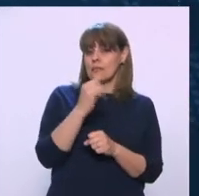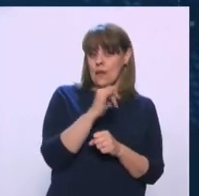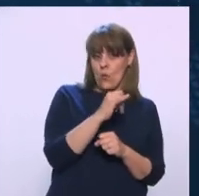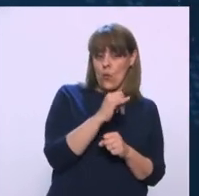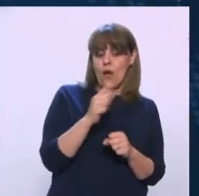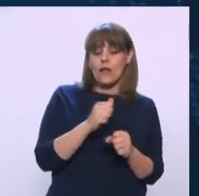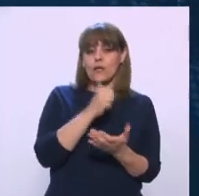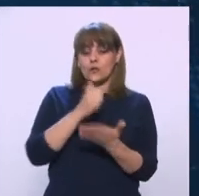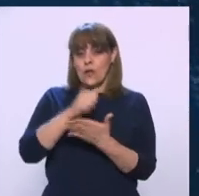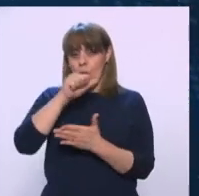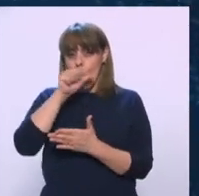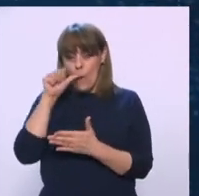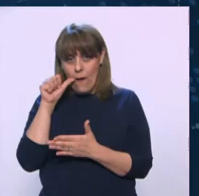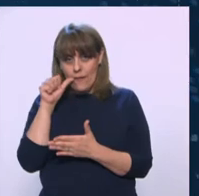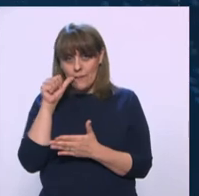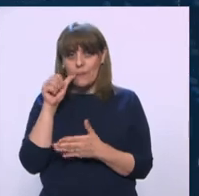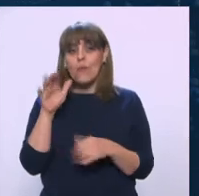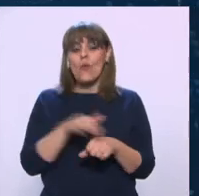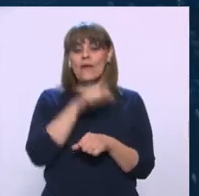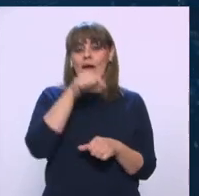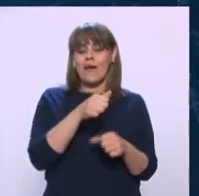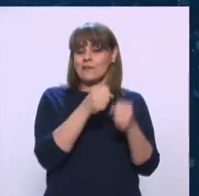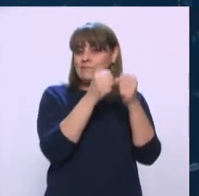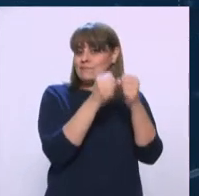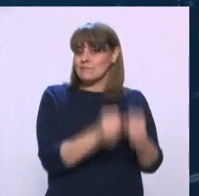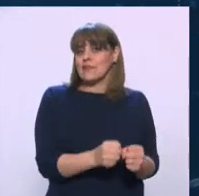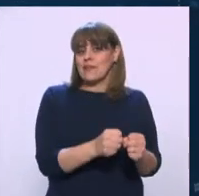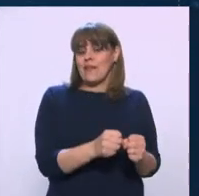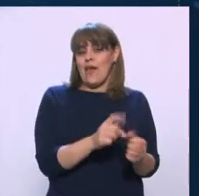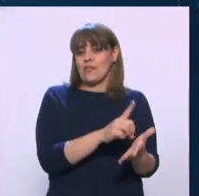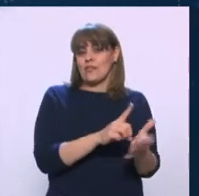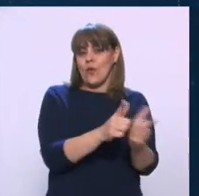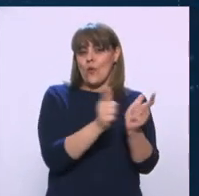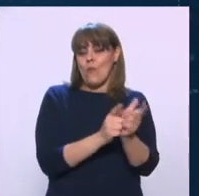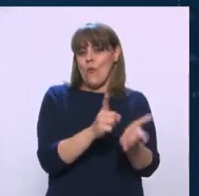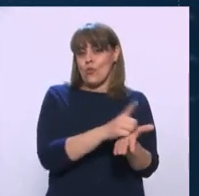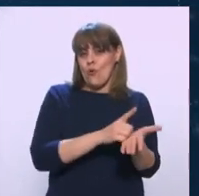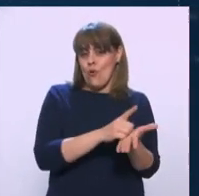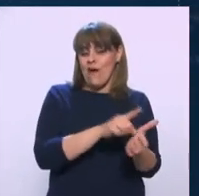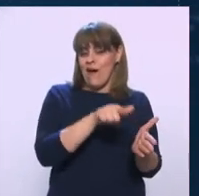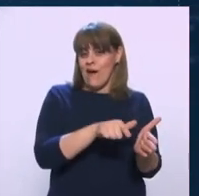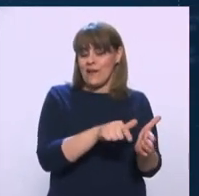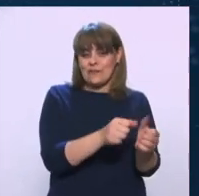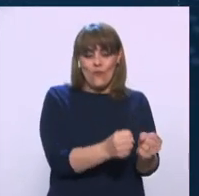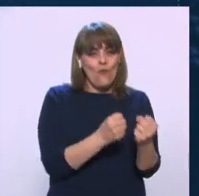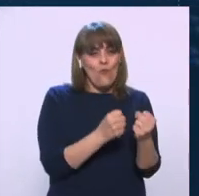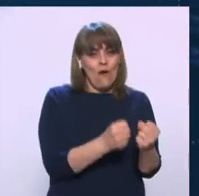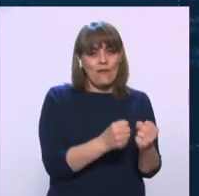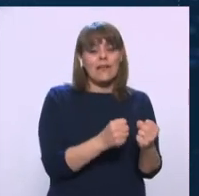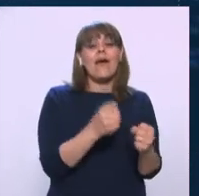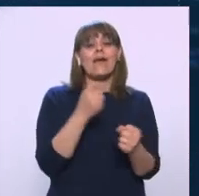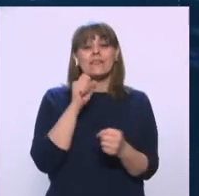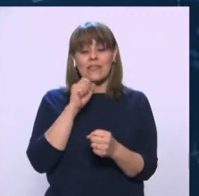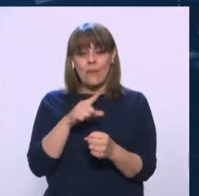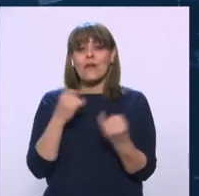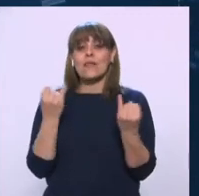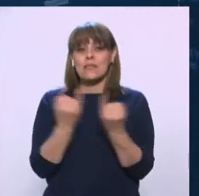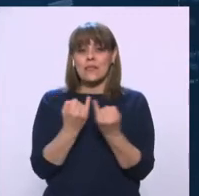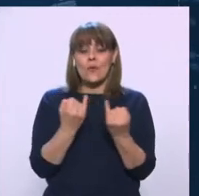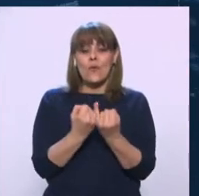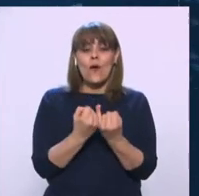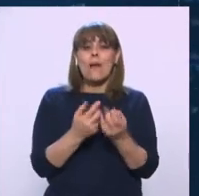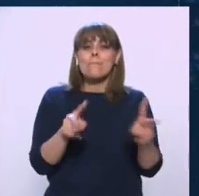y Ciudad Juárez, el arraigo del narcotráfico y un elemento muy importante es también la presencia del